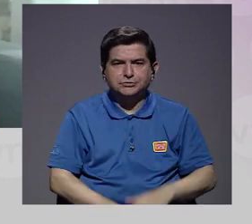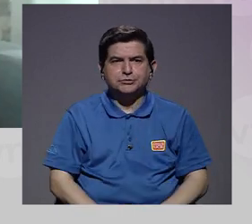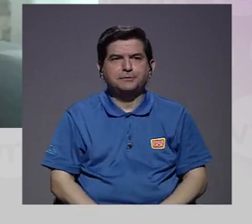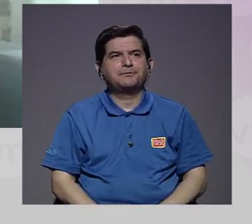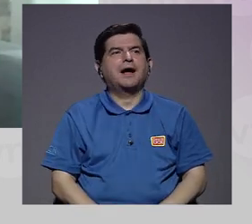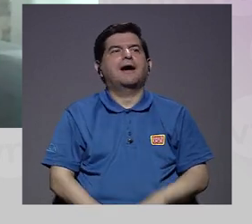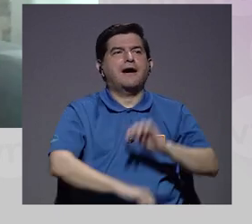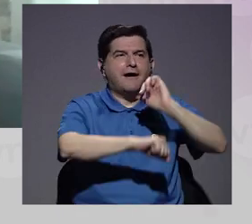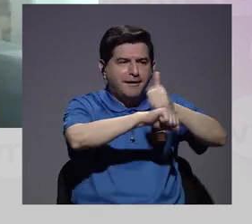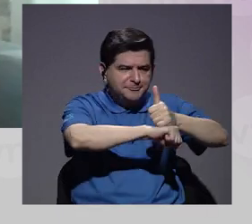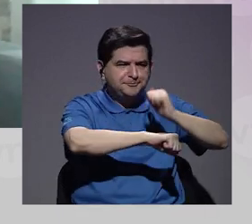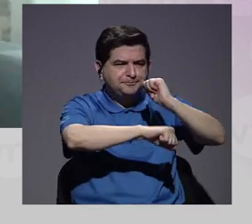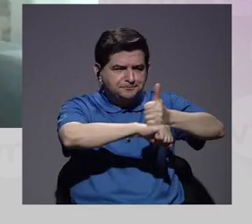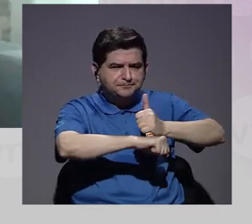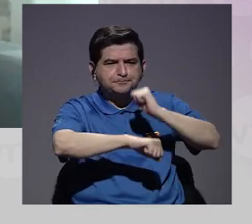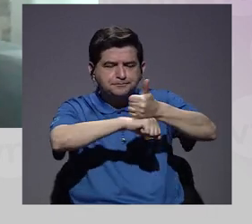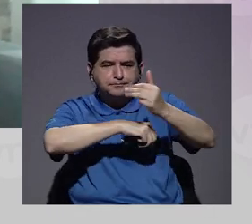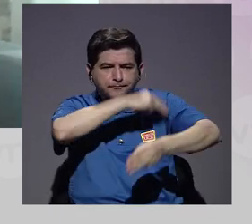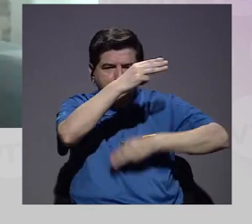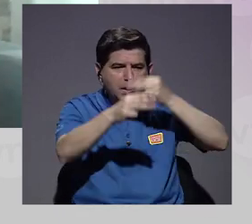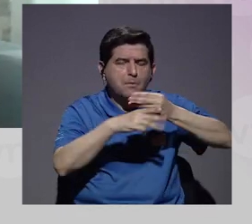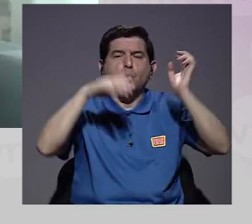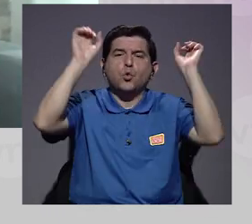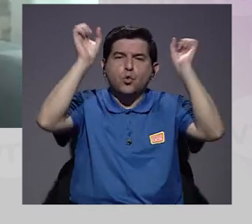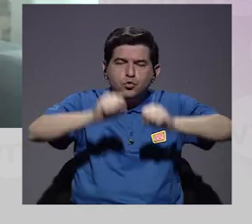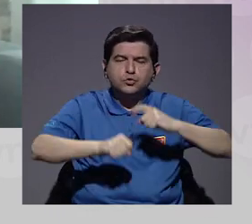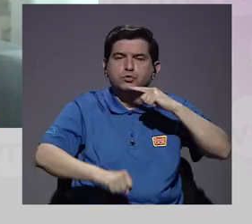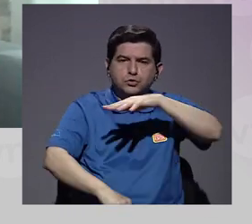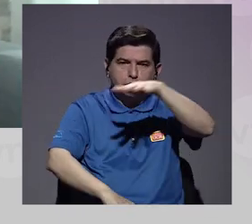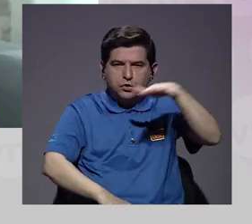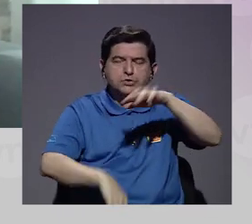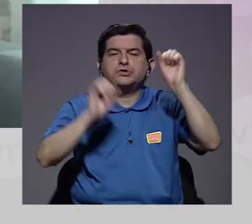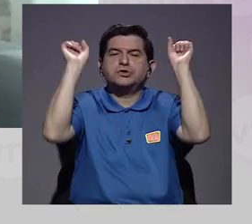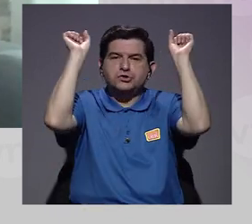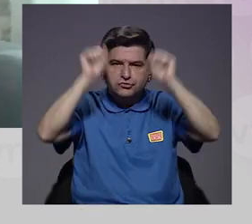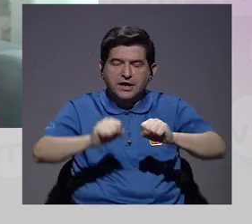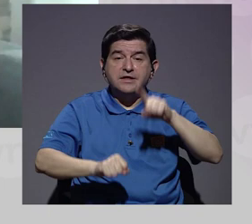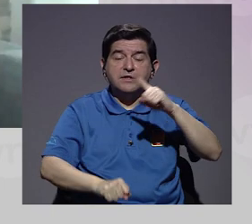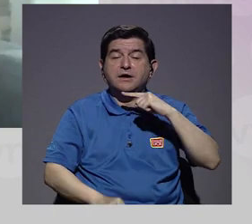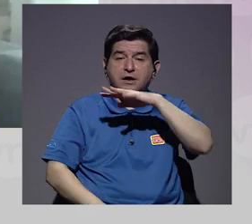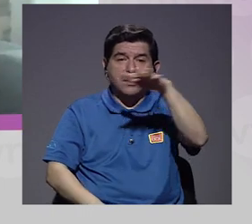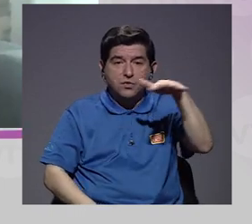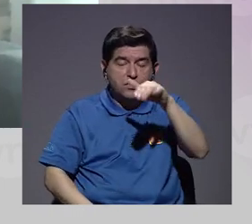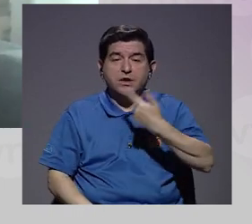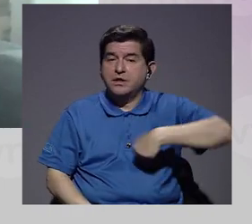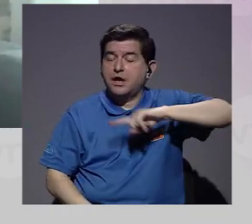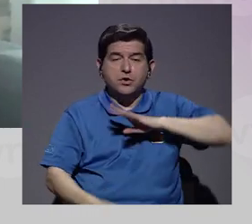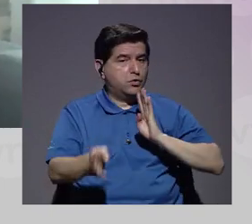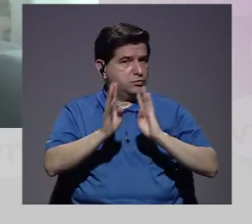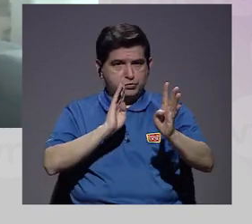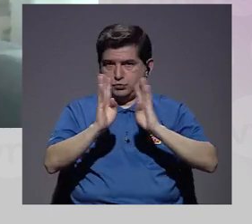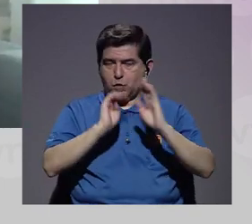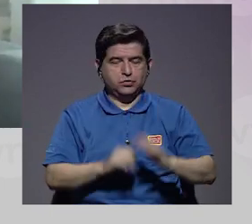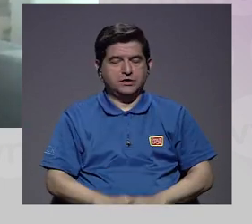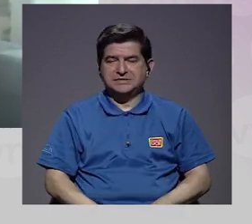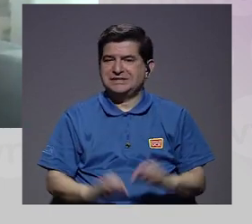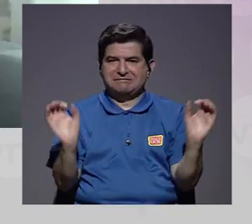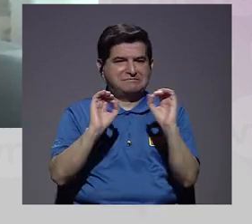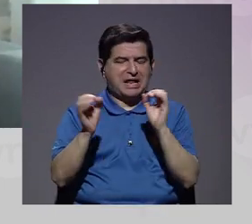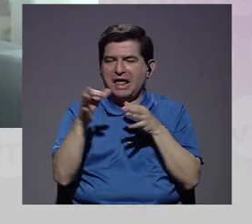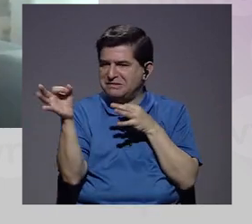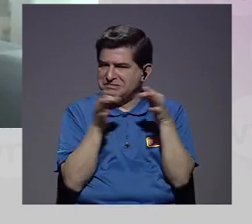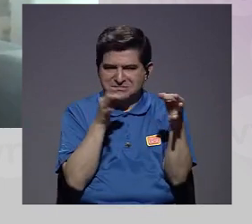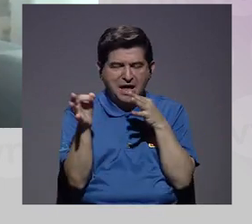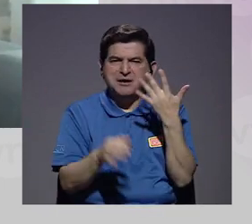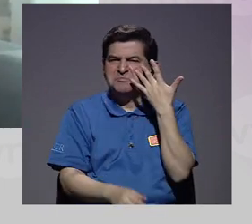digamos, creando mundos posibles y realidades posibles. Si hay una realidad de la que no hablamos, de la que no